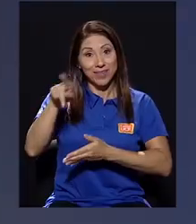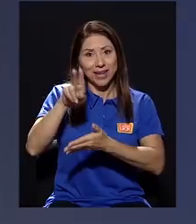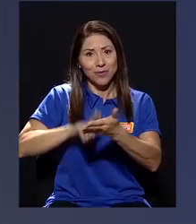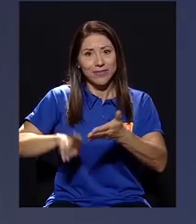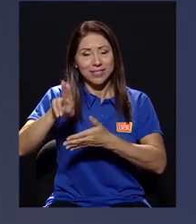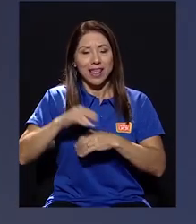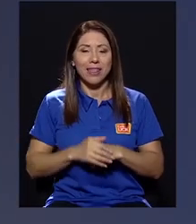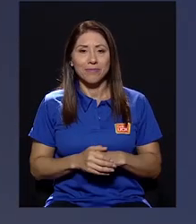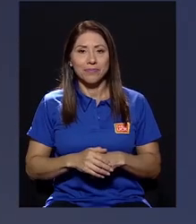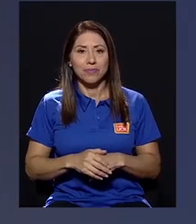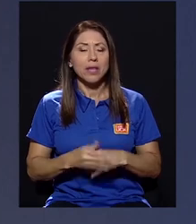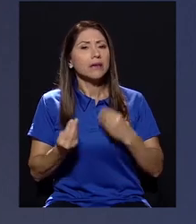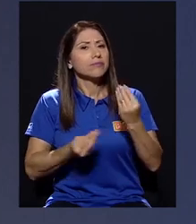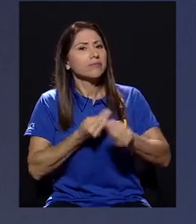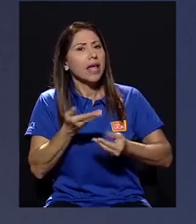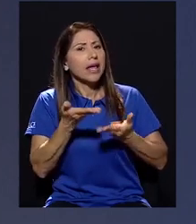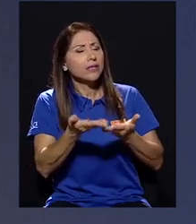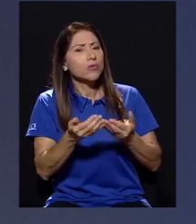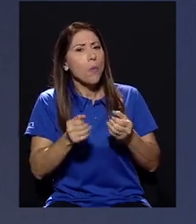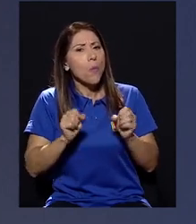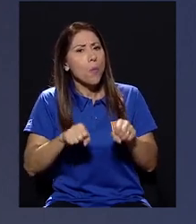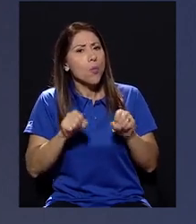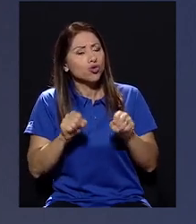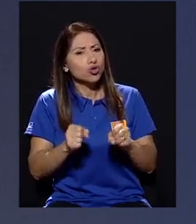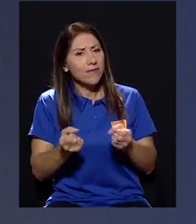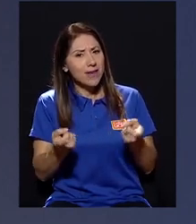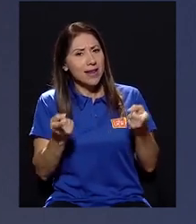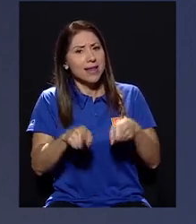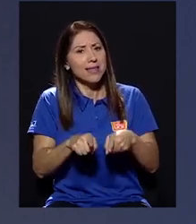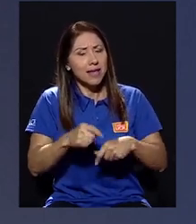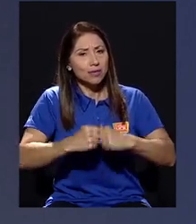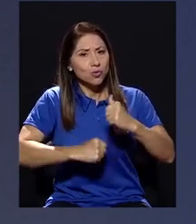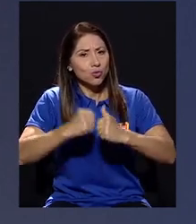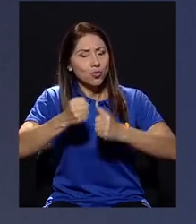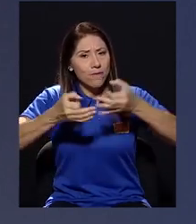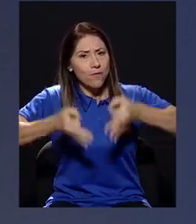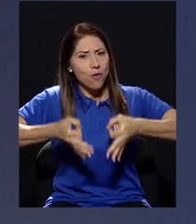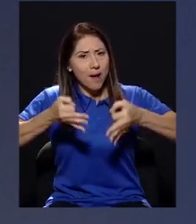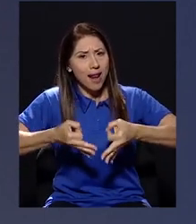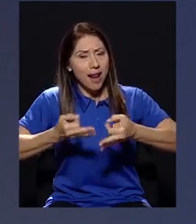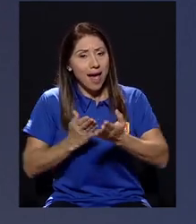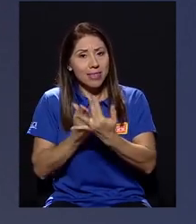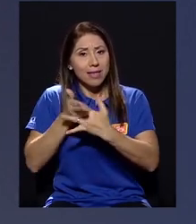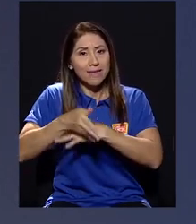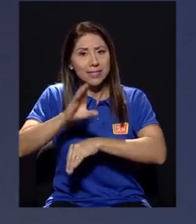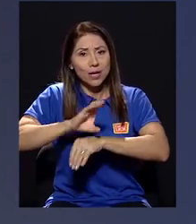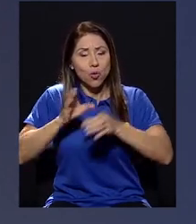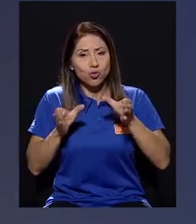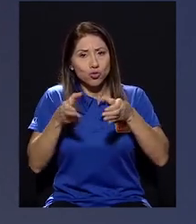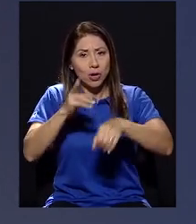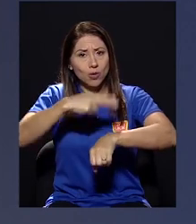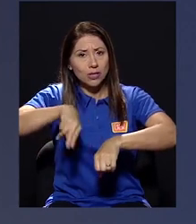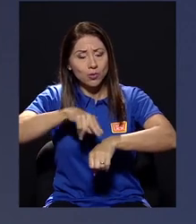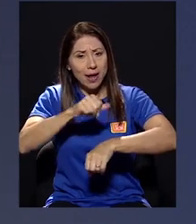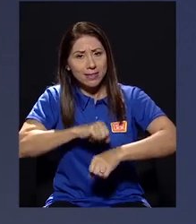estructura, ahora sí formal, de un proyecto vía Consejo Nacional de Rectores,